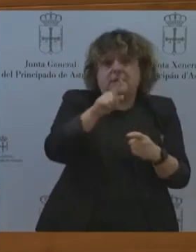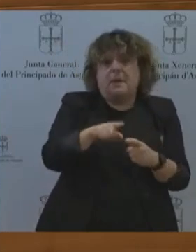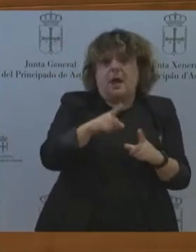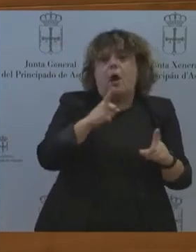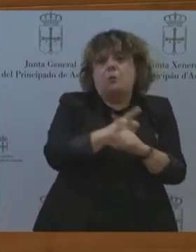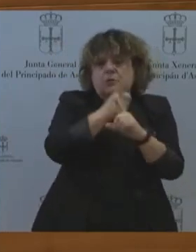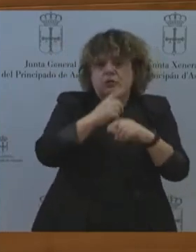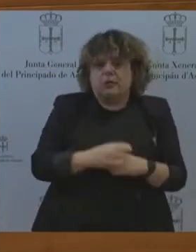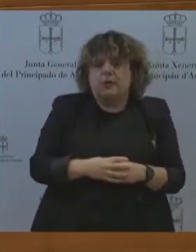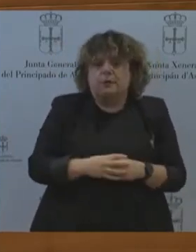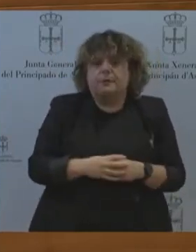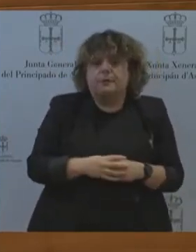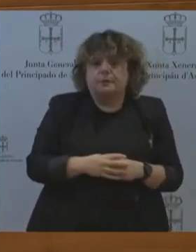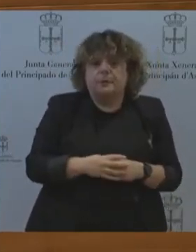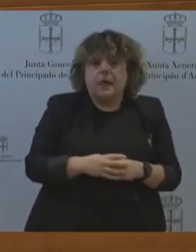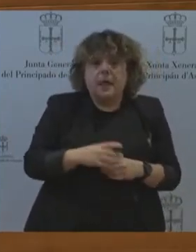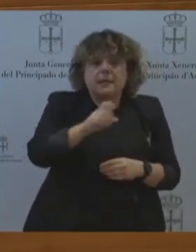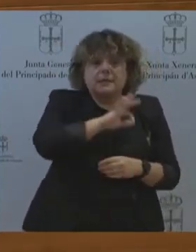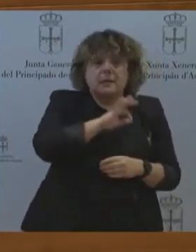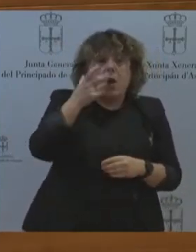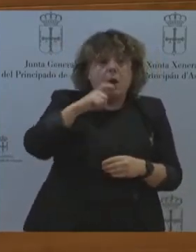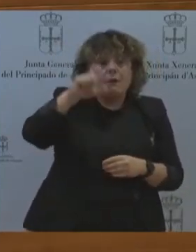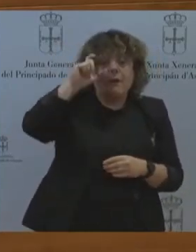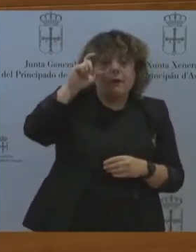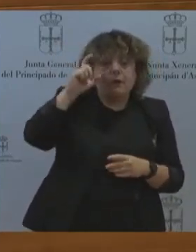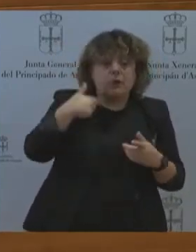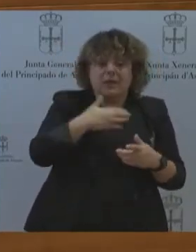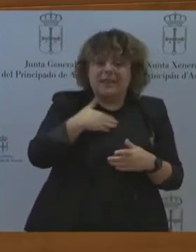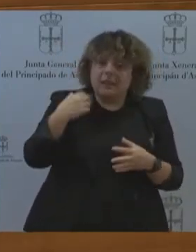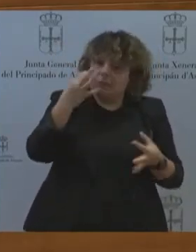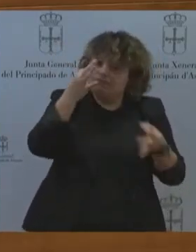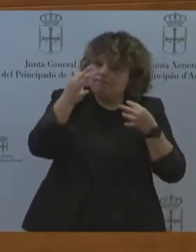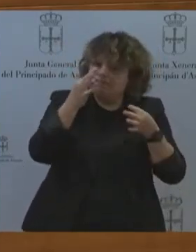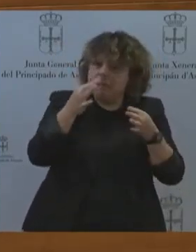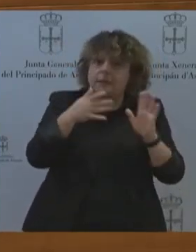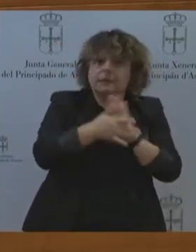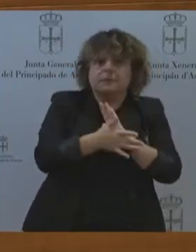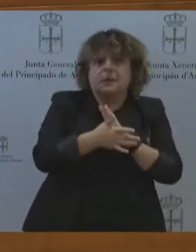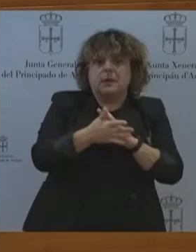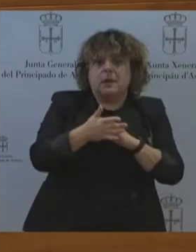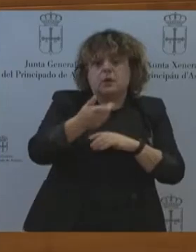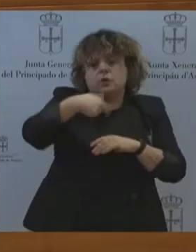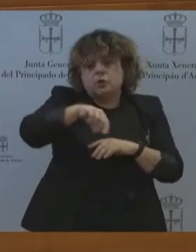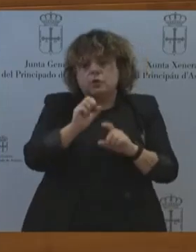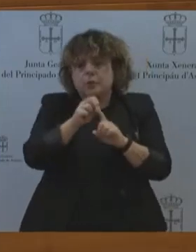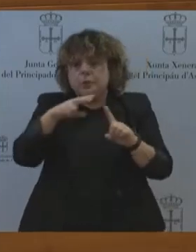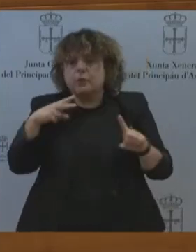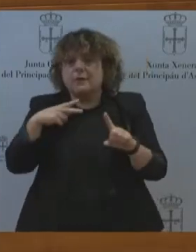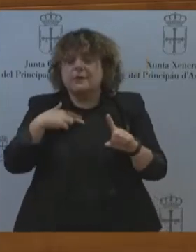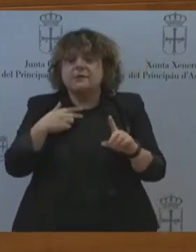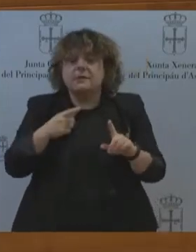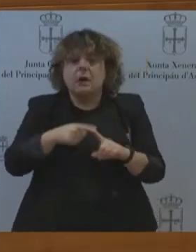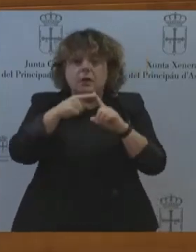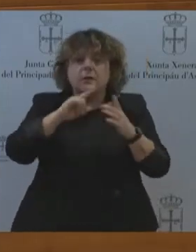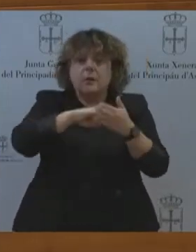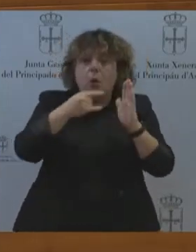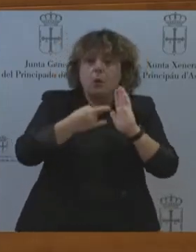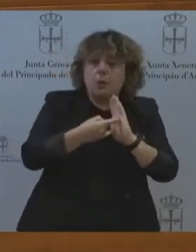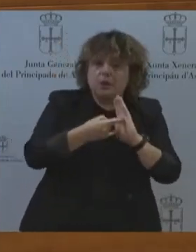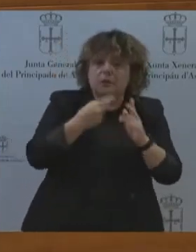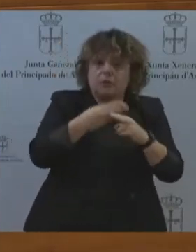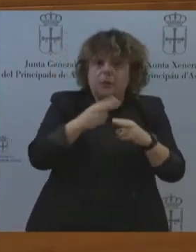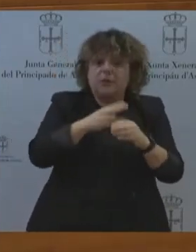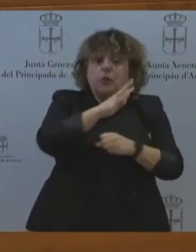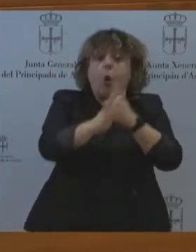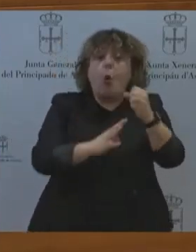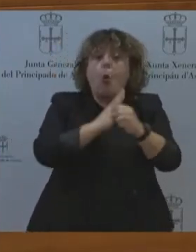matizarle que a nuestro modo de ver para establecer un proyecto político a cuatro años vista, el mejor punto de partida siempre es